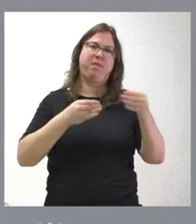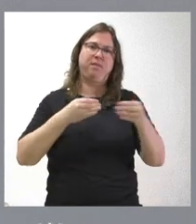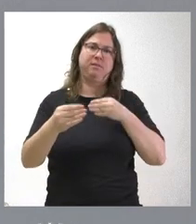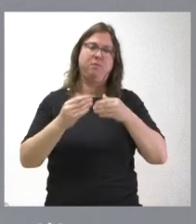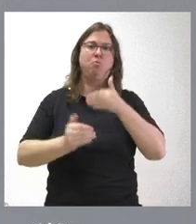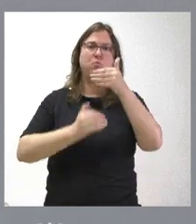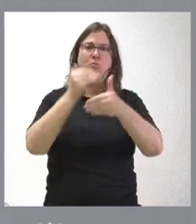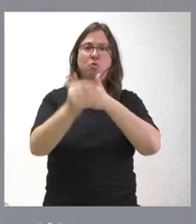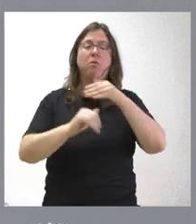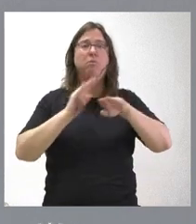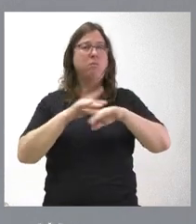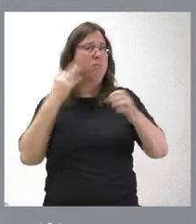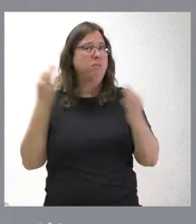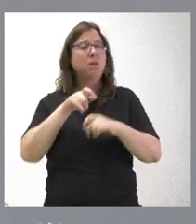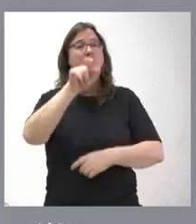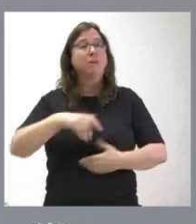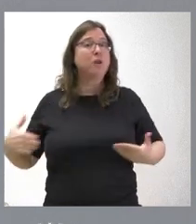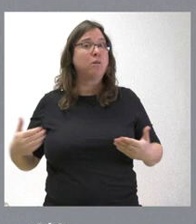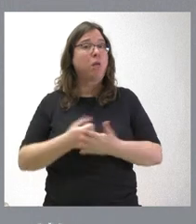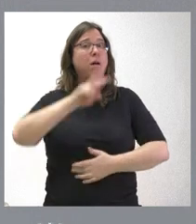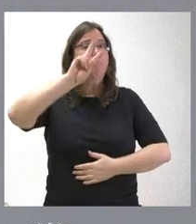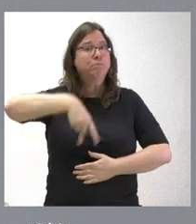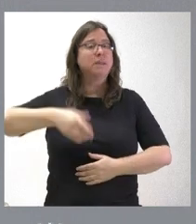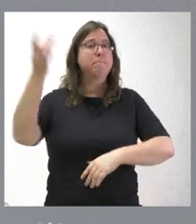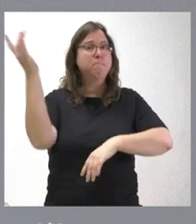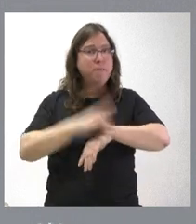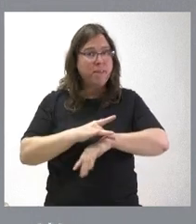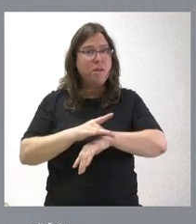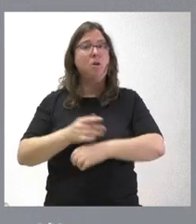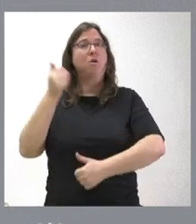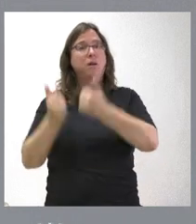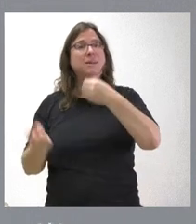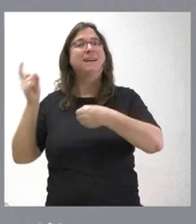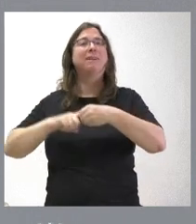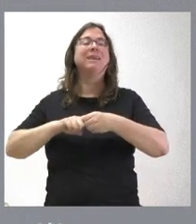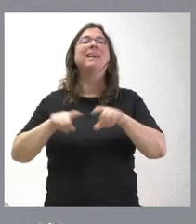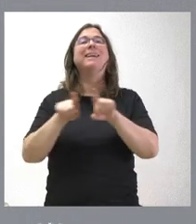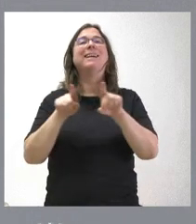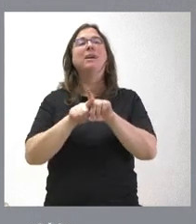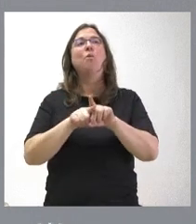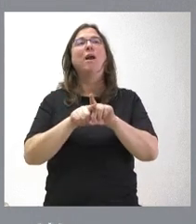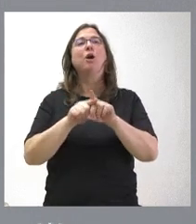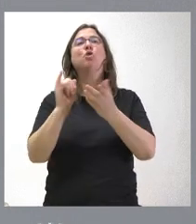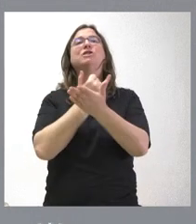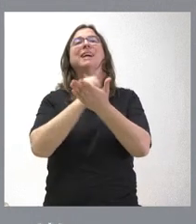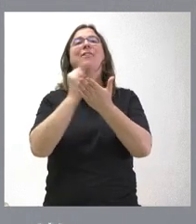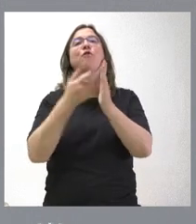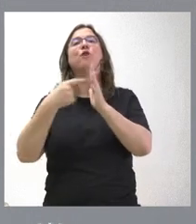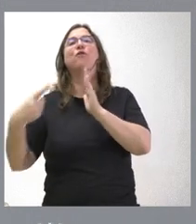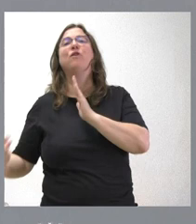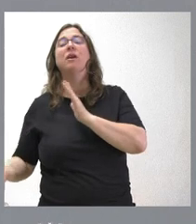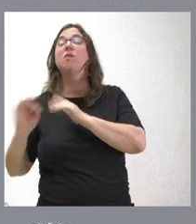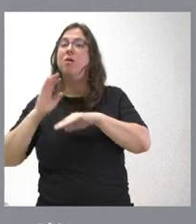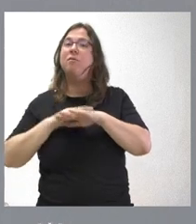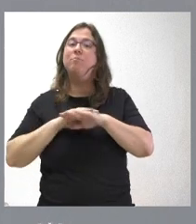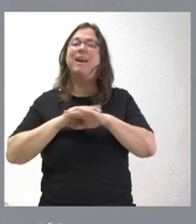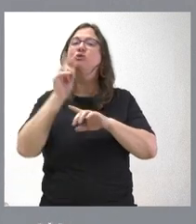procedimiento para que toda aquella persona que sea médico, que se presente al examen MIR, el examen MIR no sea un examen de selección y eliminación, sino un examen para